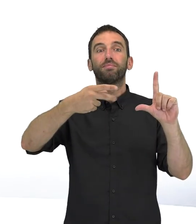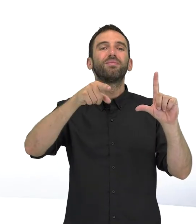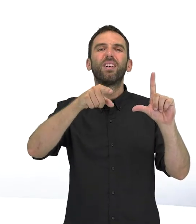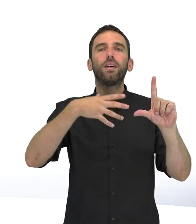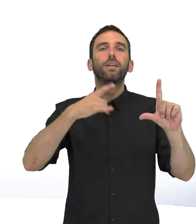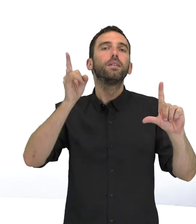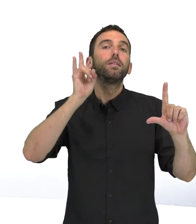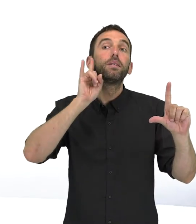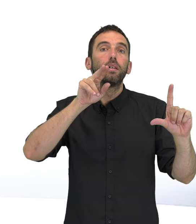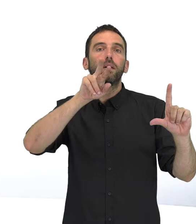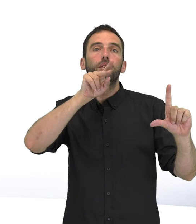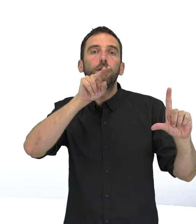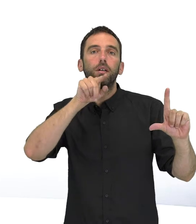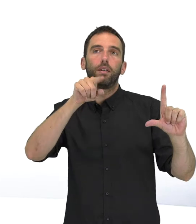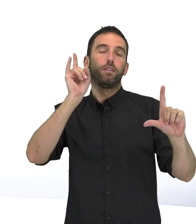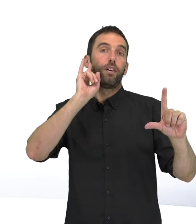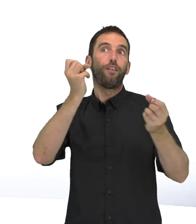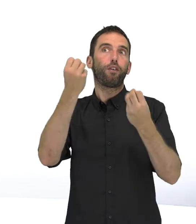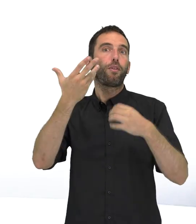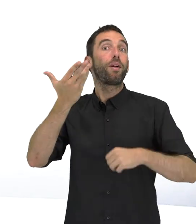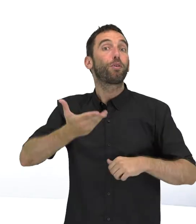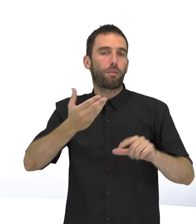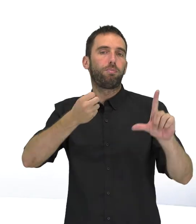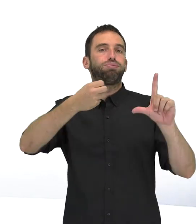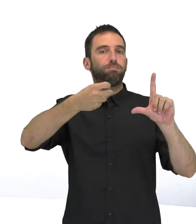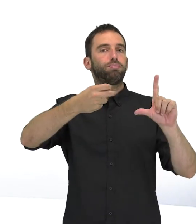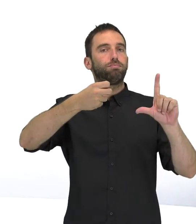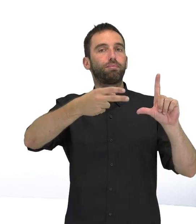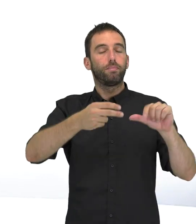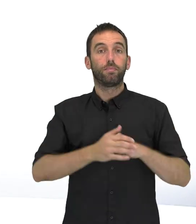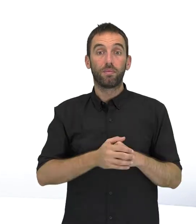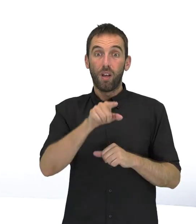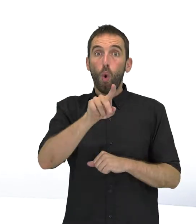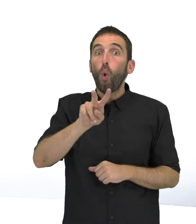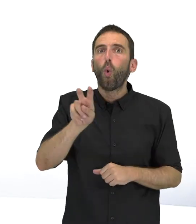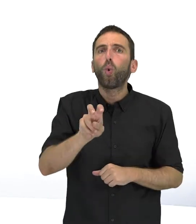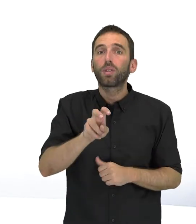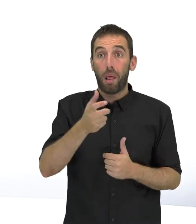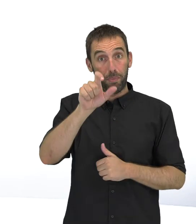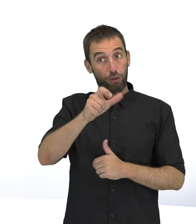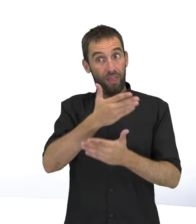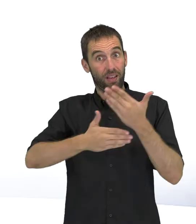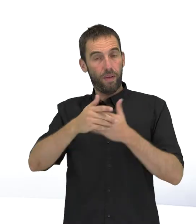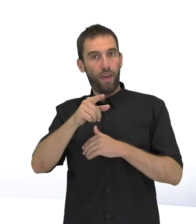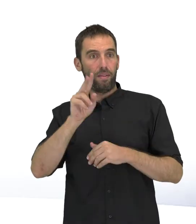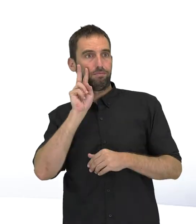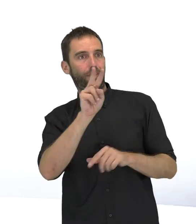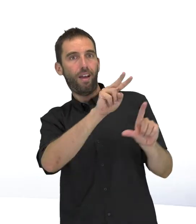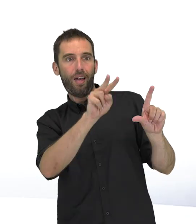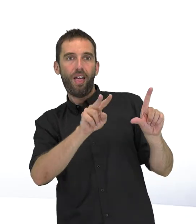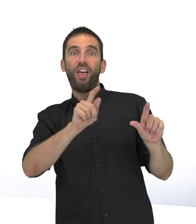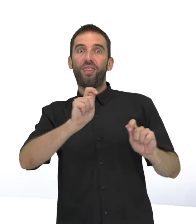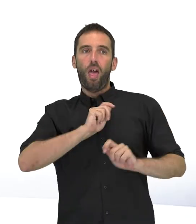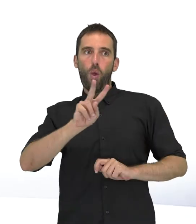información sonora relevante del vídeo. Para que los subtítulos iban de verdad a las personas con discapacidad